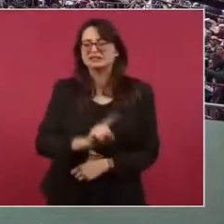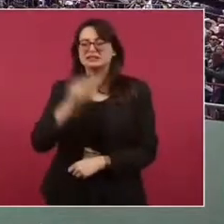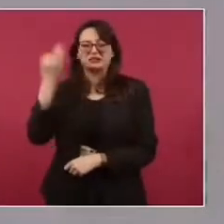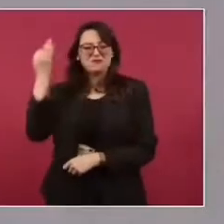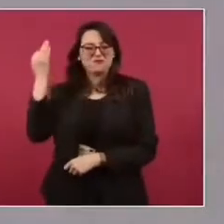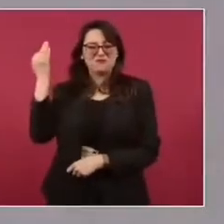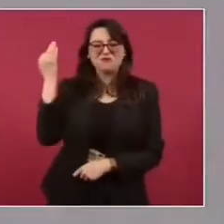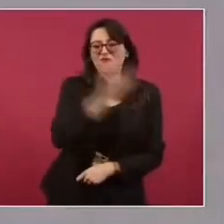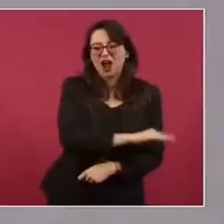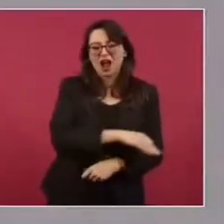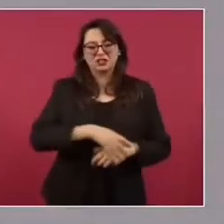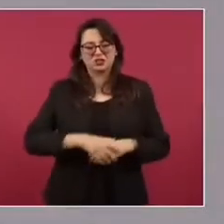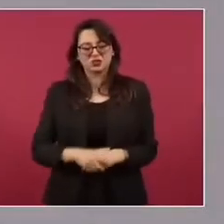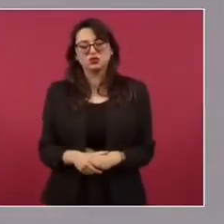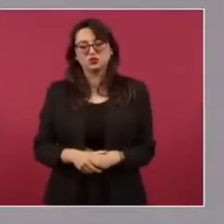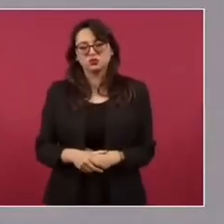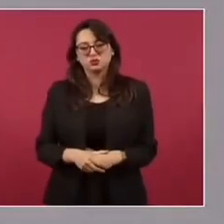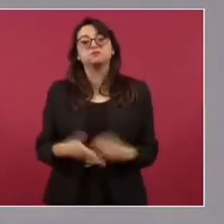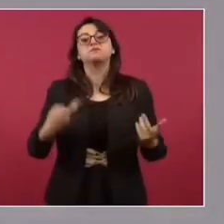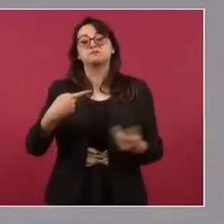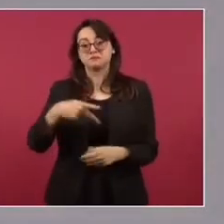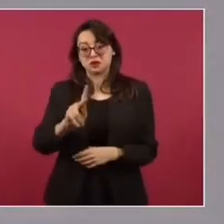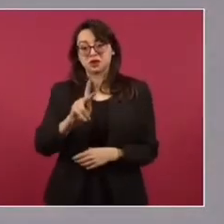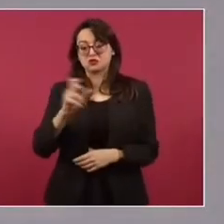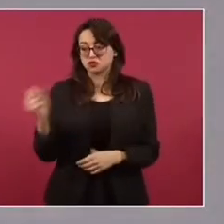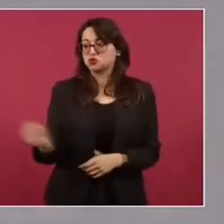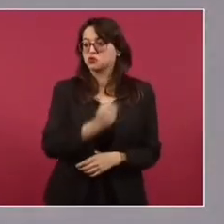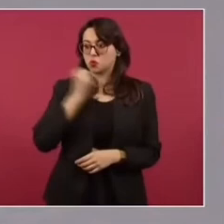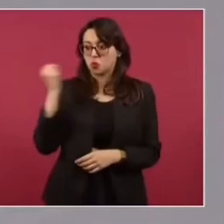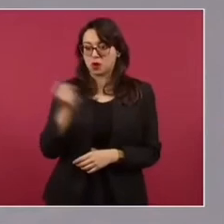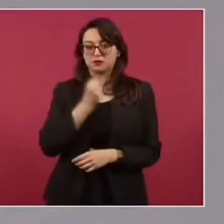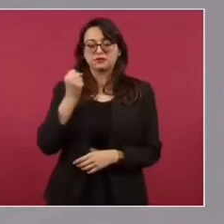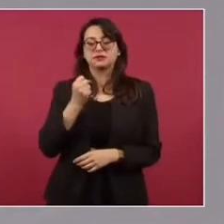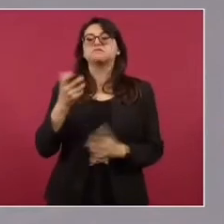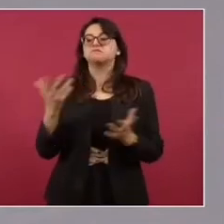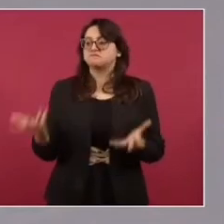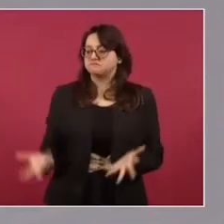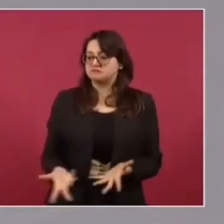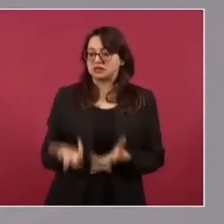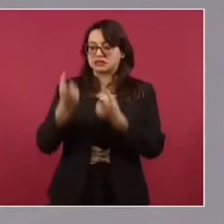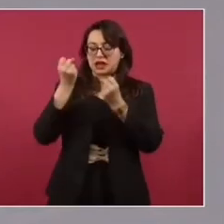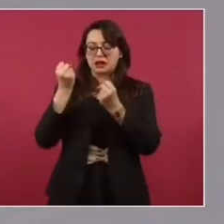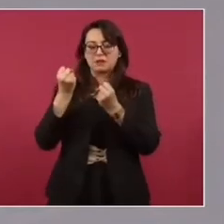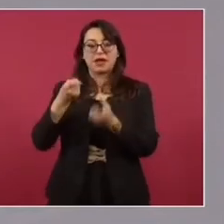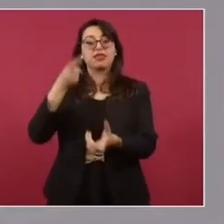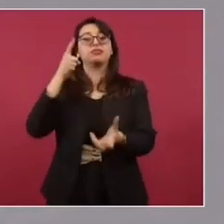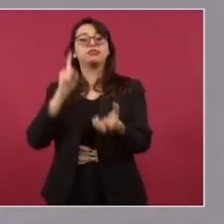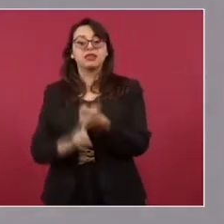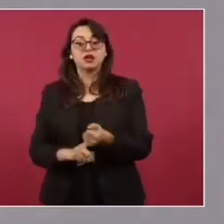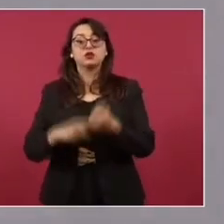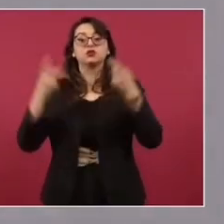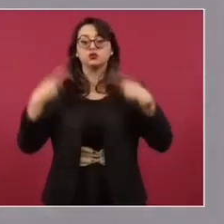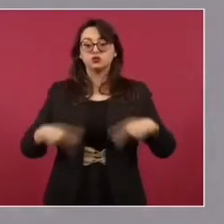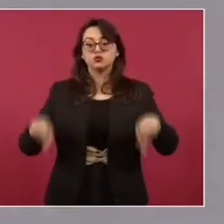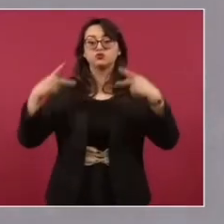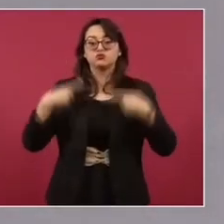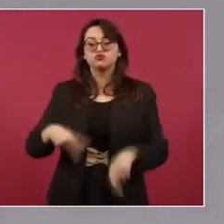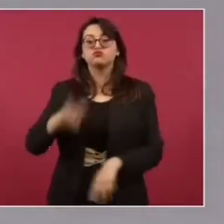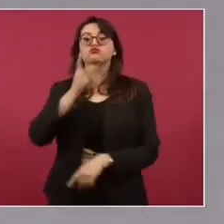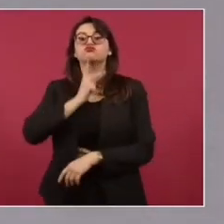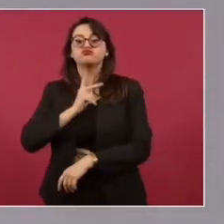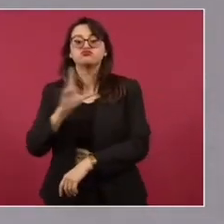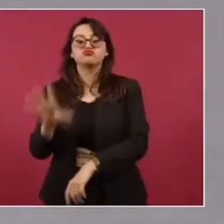ha sido posible gracias a la capacidad y pasión de miles de trabajadores que sin